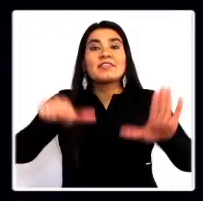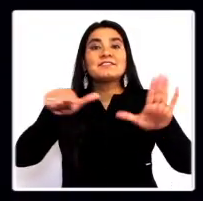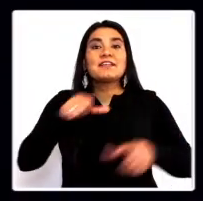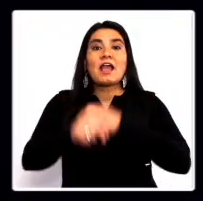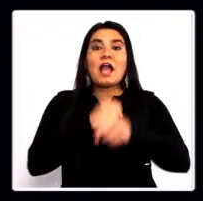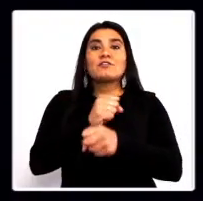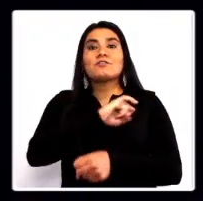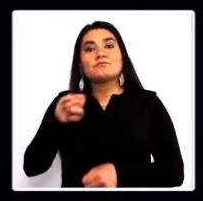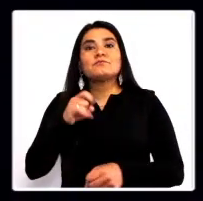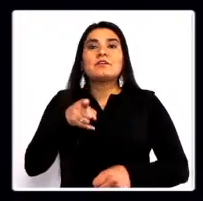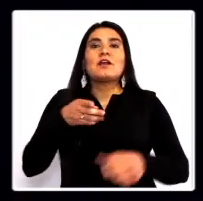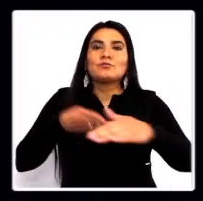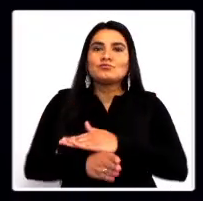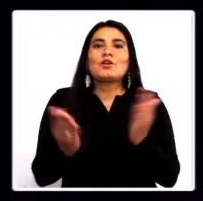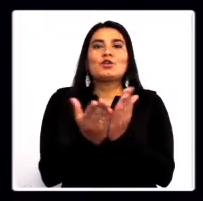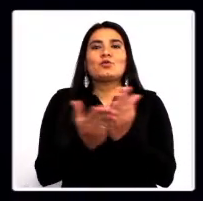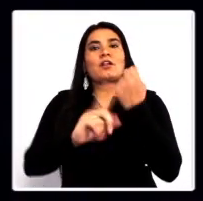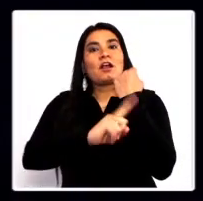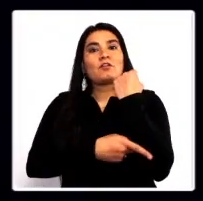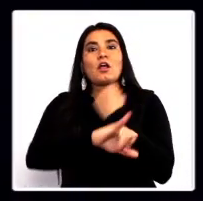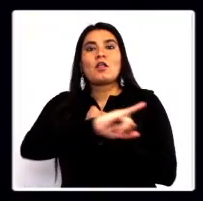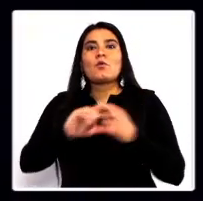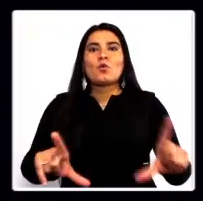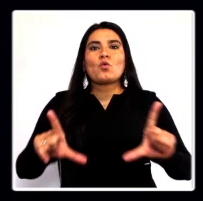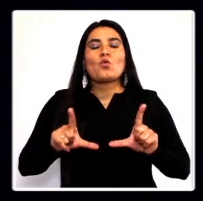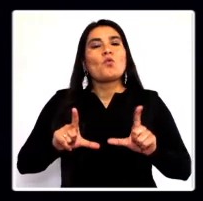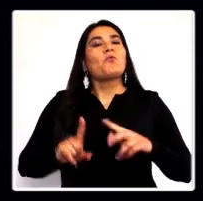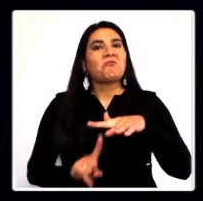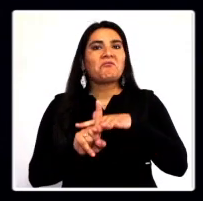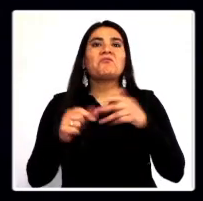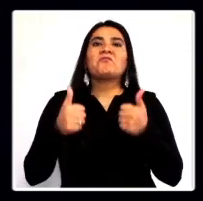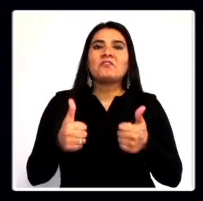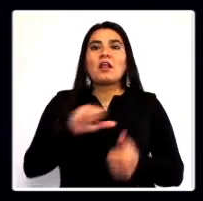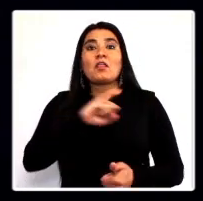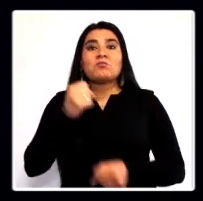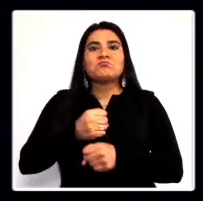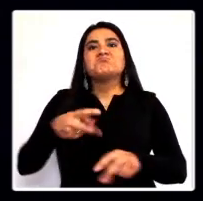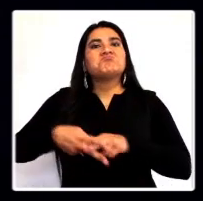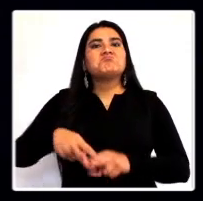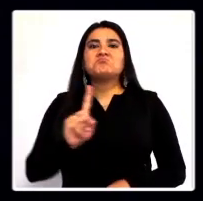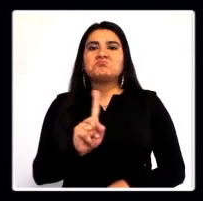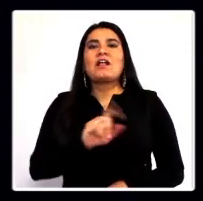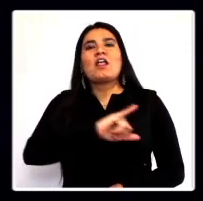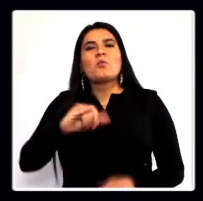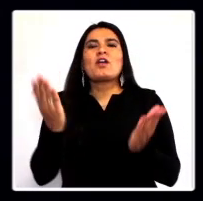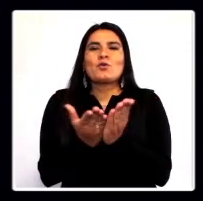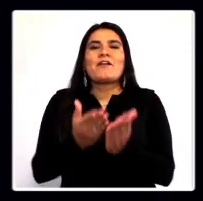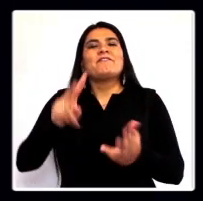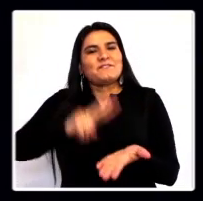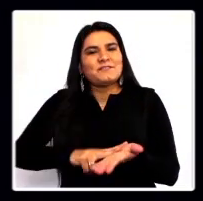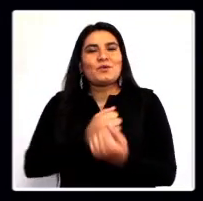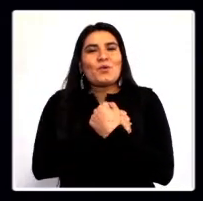años, ingresa a la carrera de Derecho, graduándose con honores, sin llegar a ejercer, para luego, estudiar su verdadera